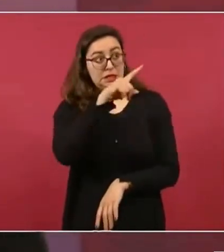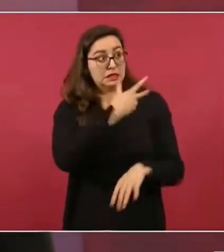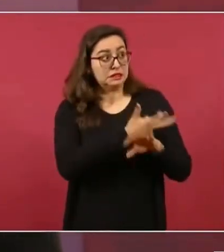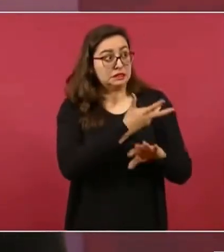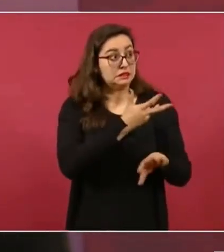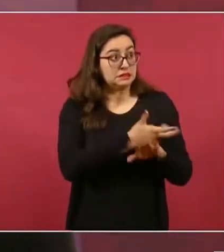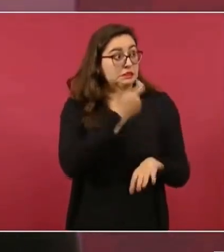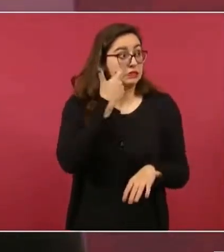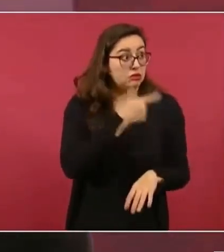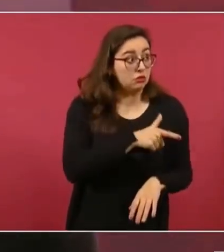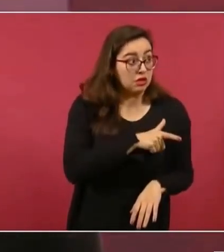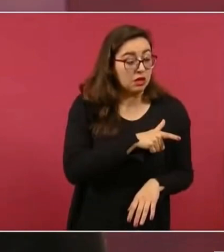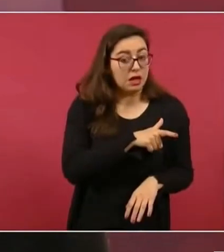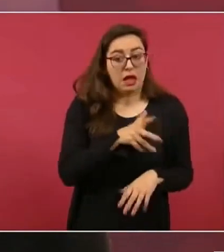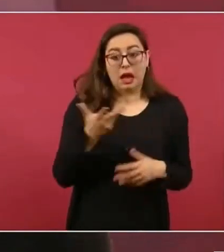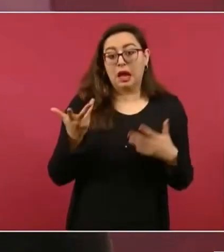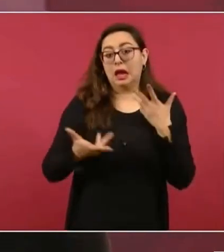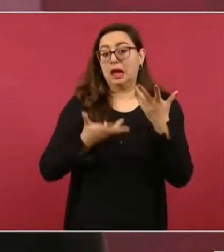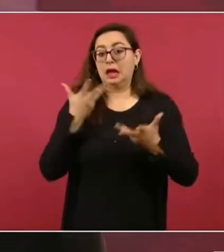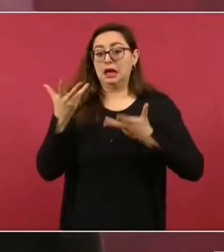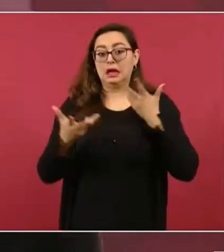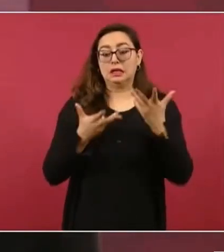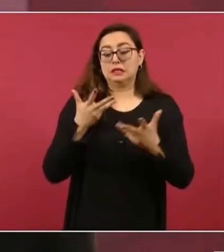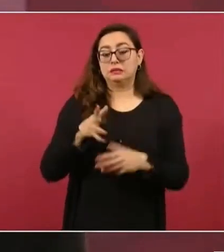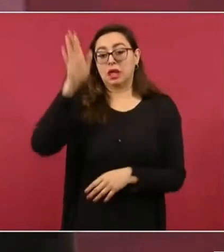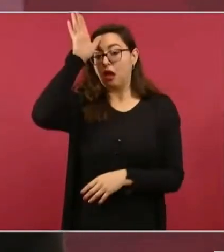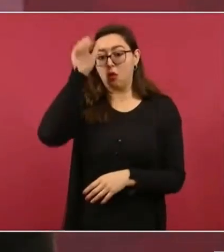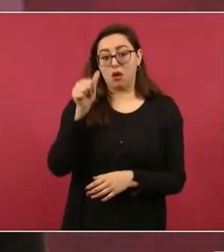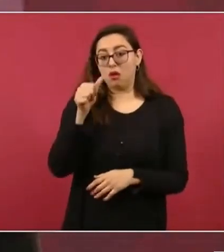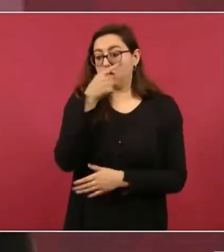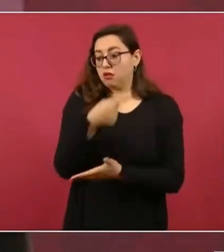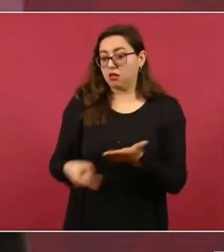dieron marcha atrás al acuerdo,